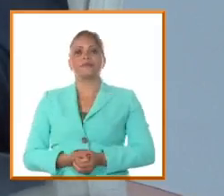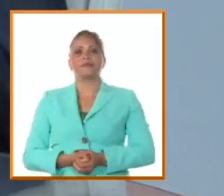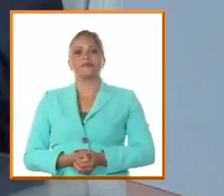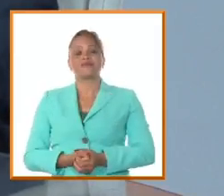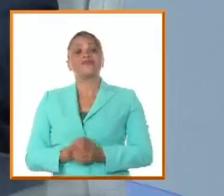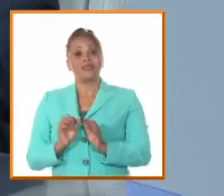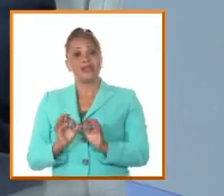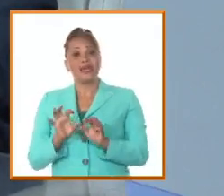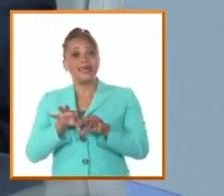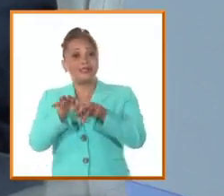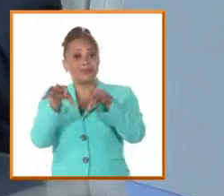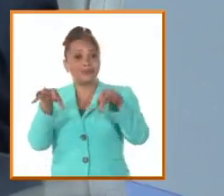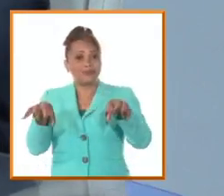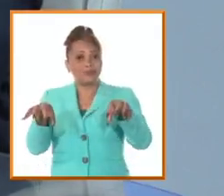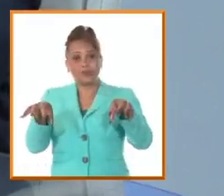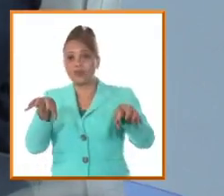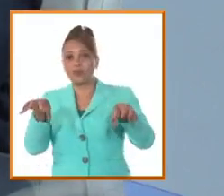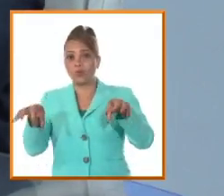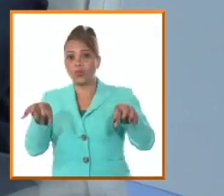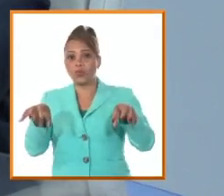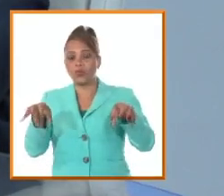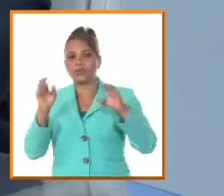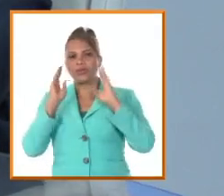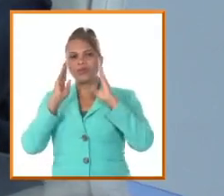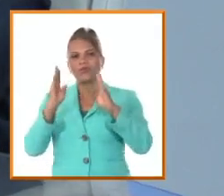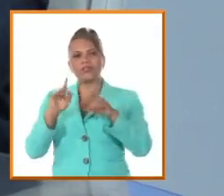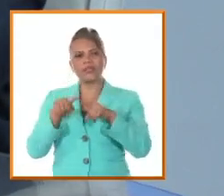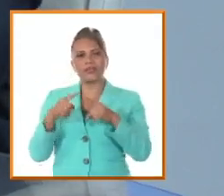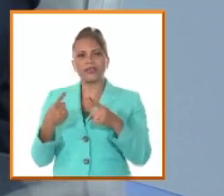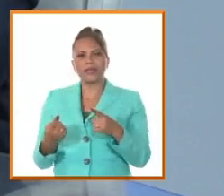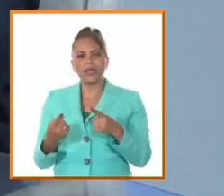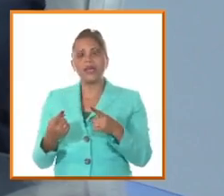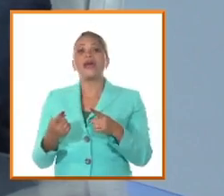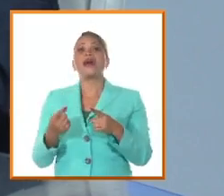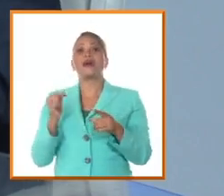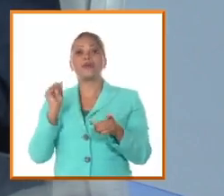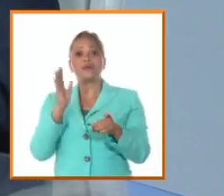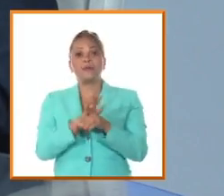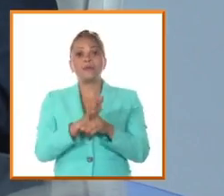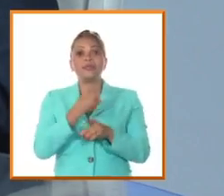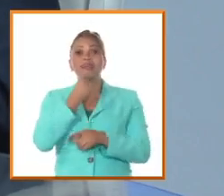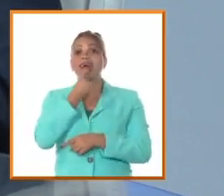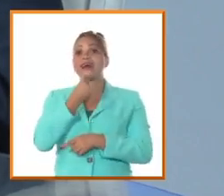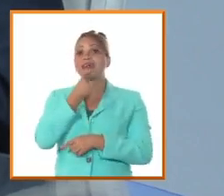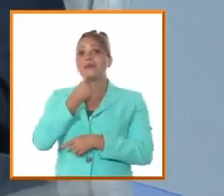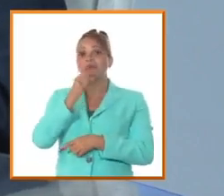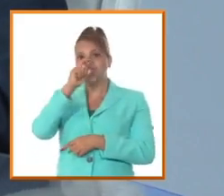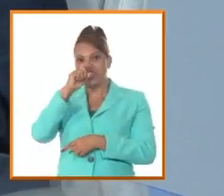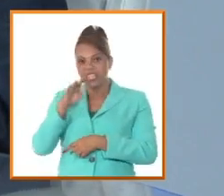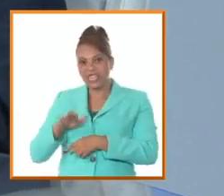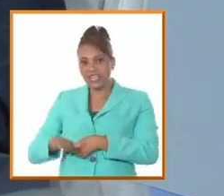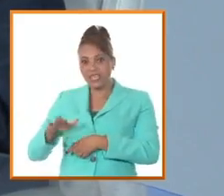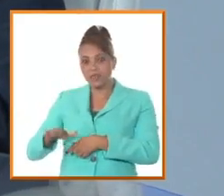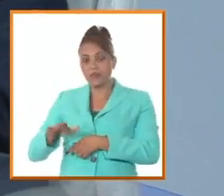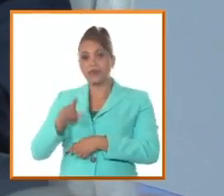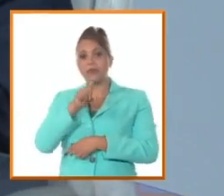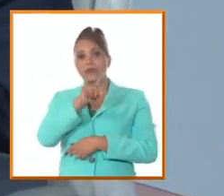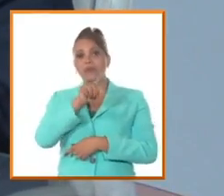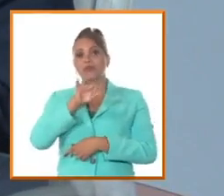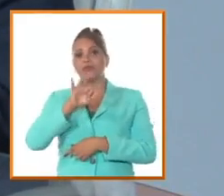Y eso se va a concentrar cuando Agramonte era un niño en el año